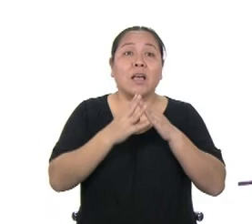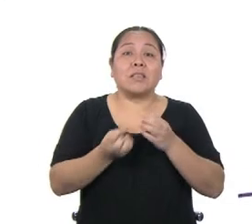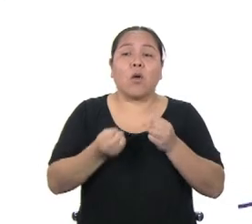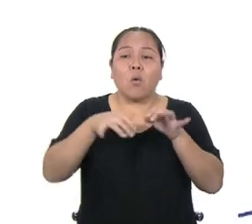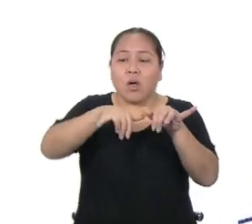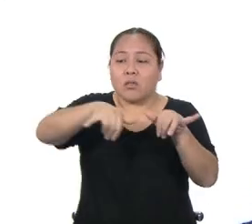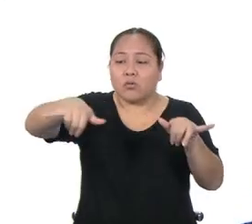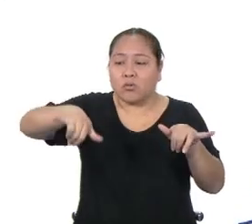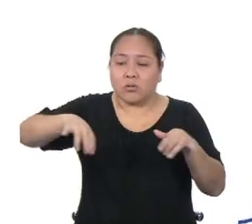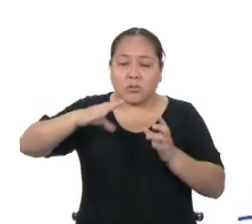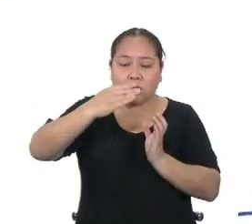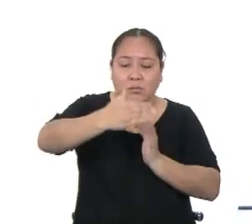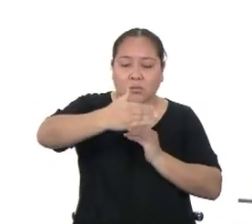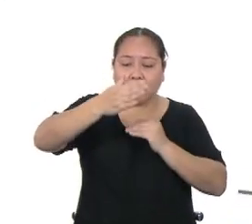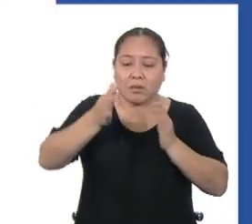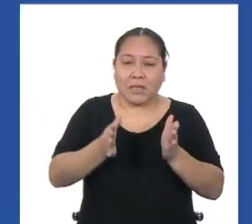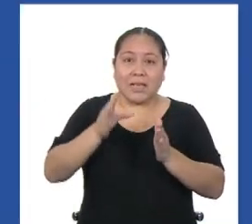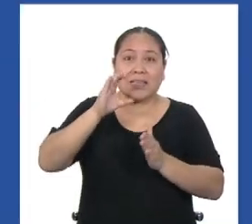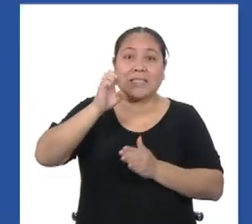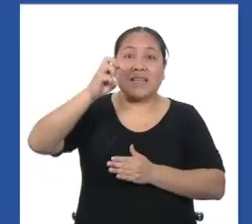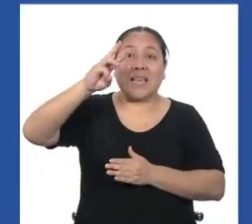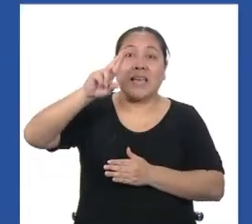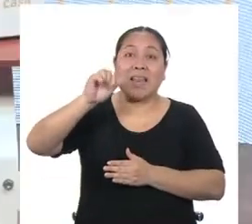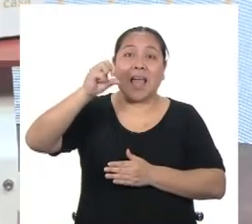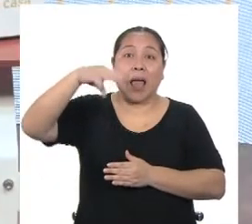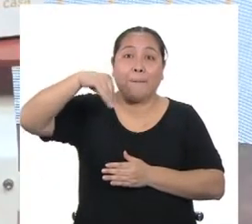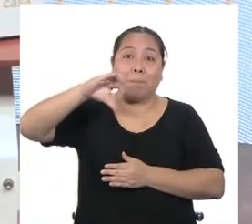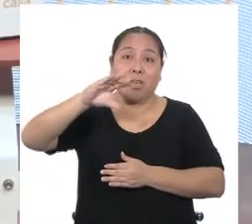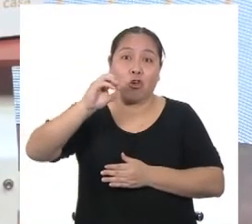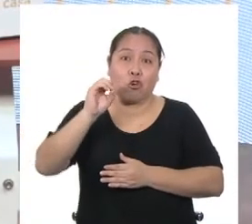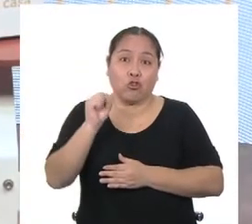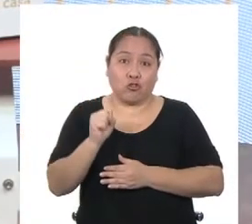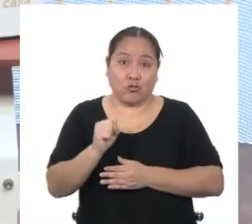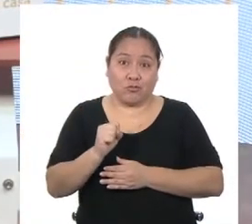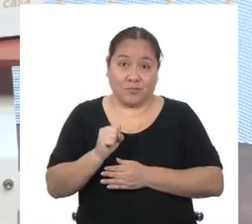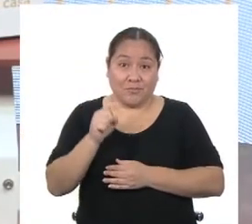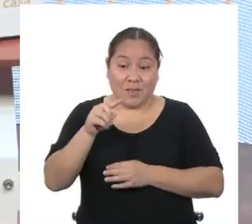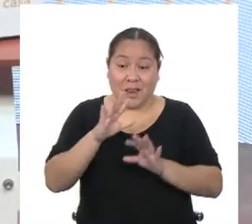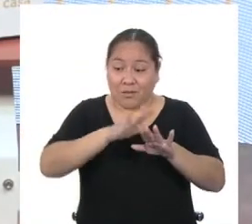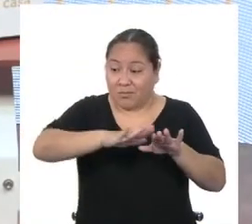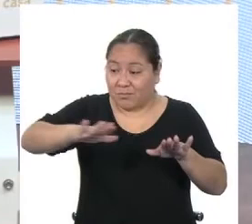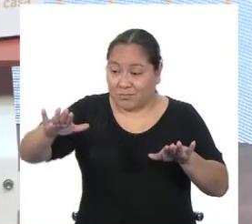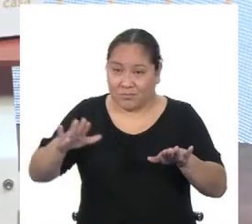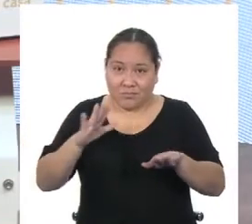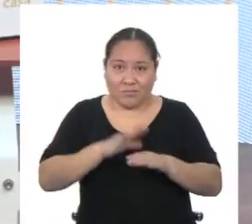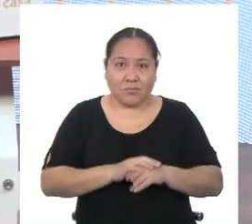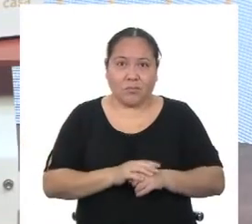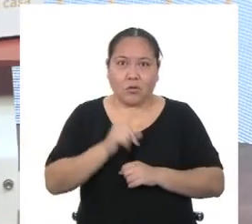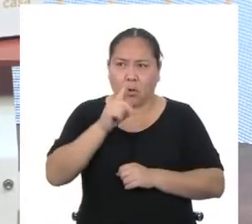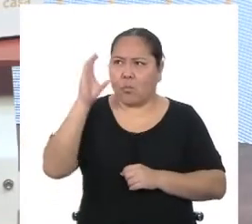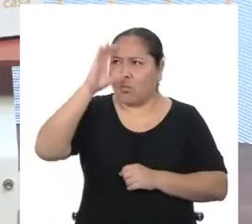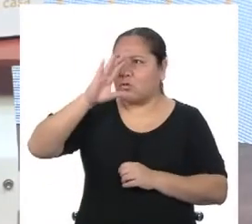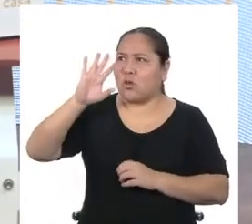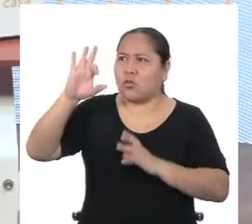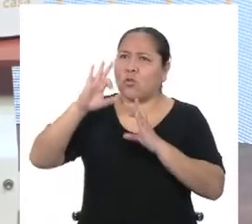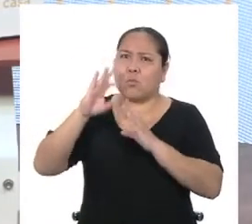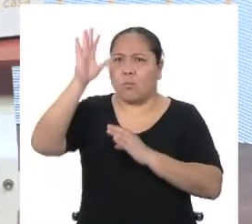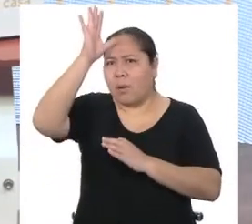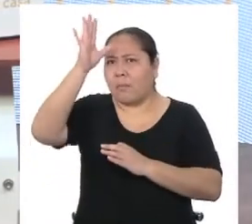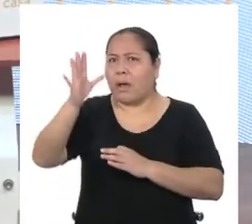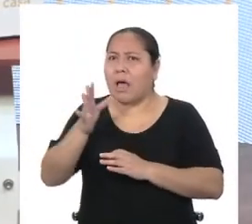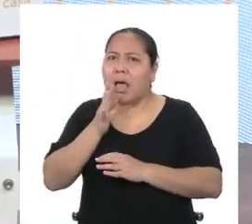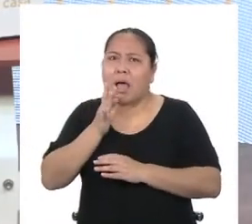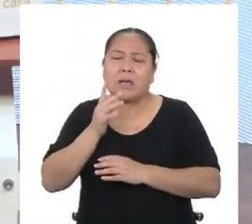cerámicos necesitas para remodelar el piso. No tienen que cumplir este reto individualmente. Busquen a sus padres, hermanas,